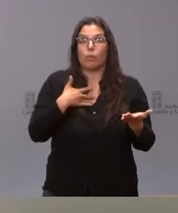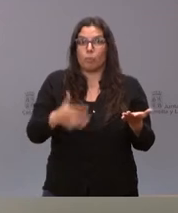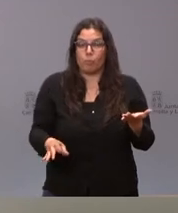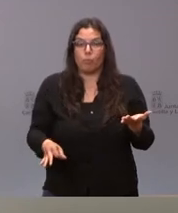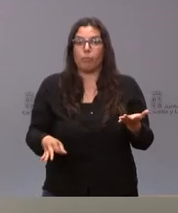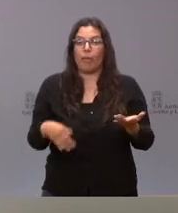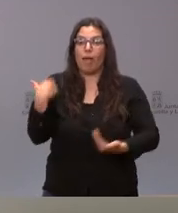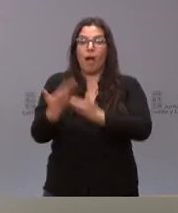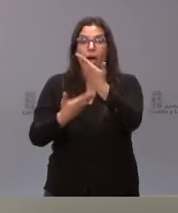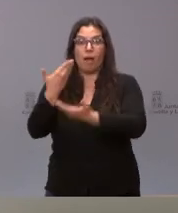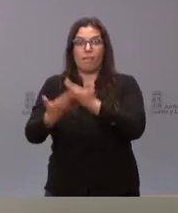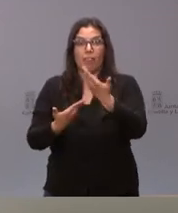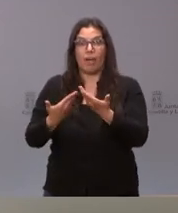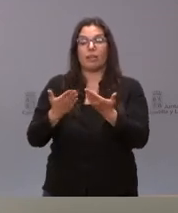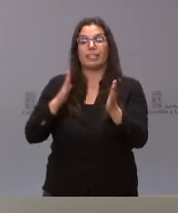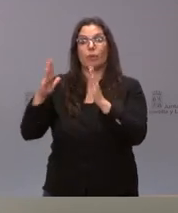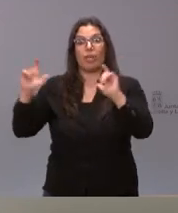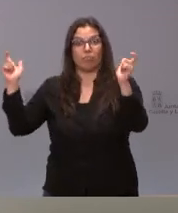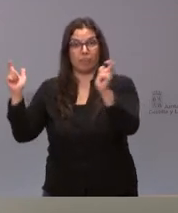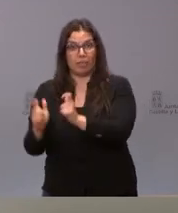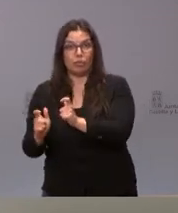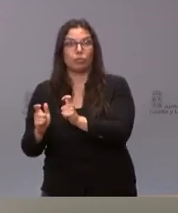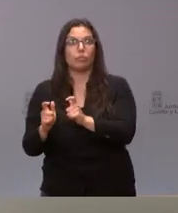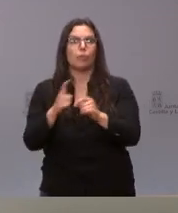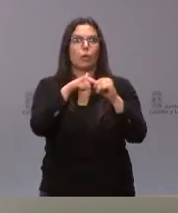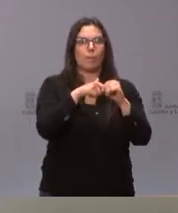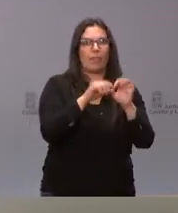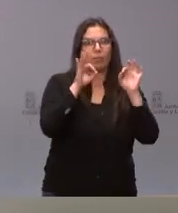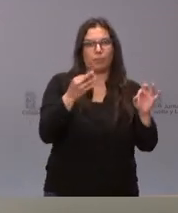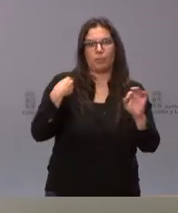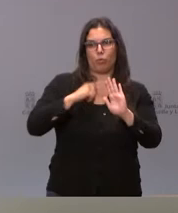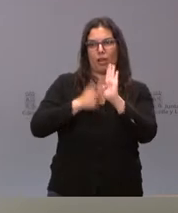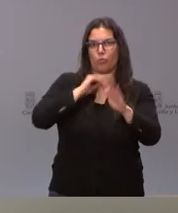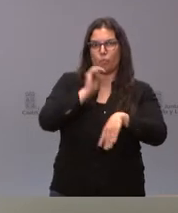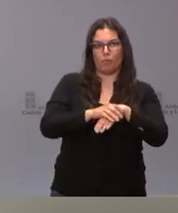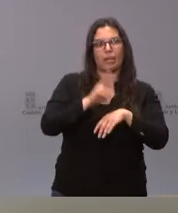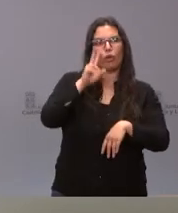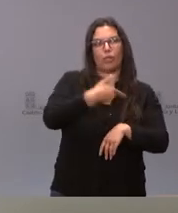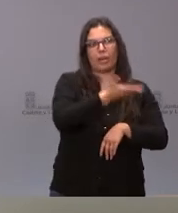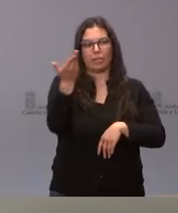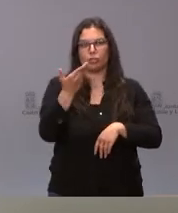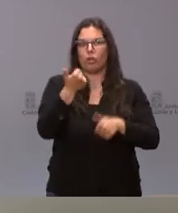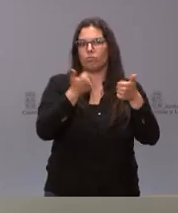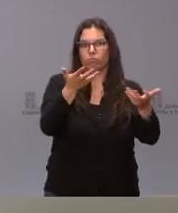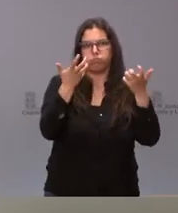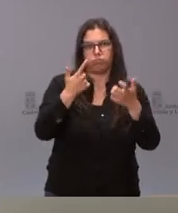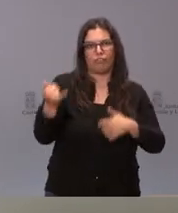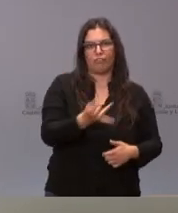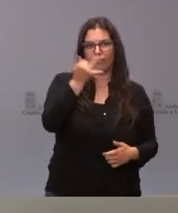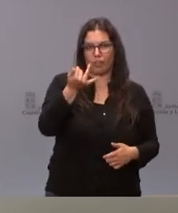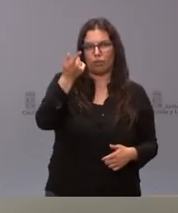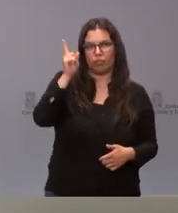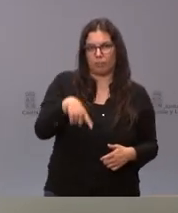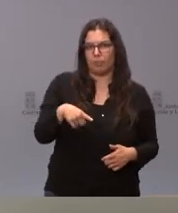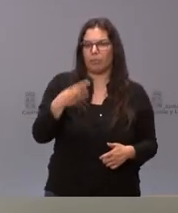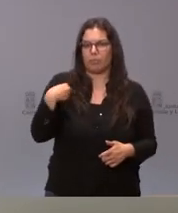alguno avanzar con la temporalidad con el hecho de establecer las plazas que establece la ley y reconocer el papel del resto de los funcionarios que también han accedido